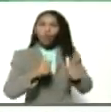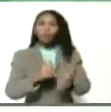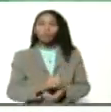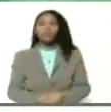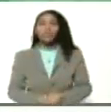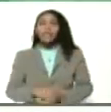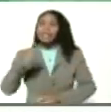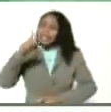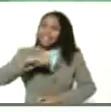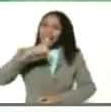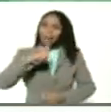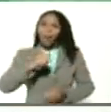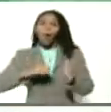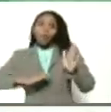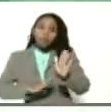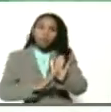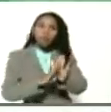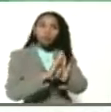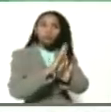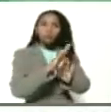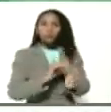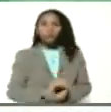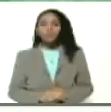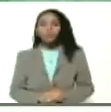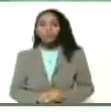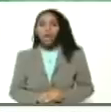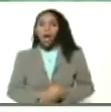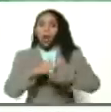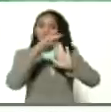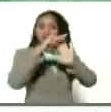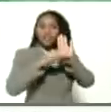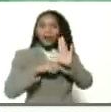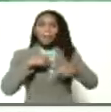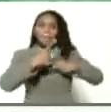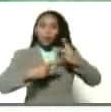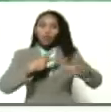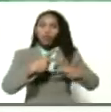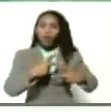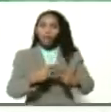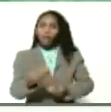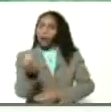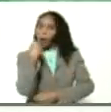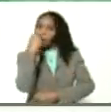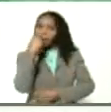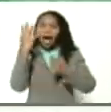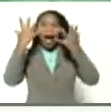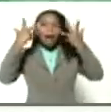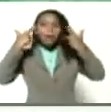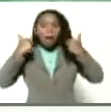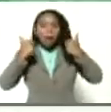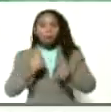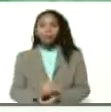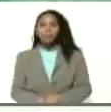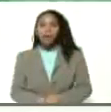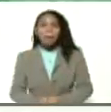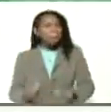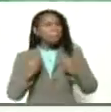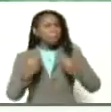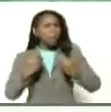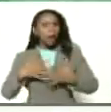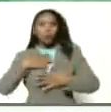Necesitamos elevar, por ejemplo, los niveles de producción de proteína animal para